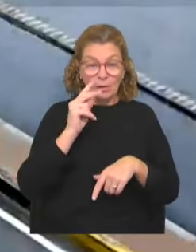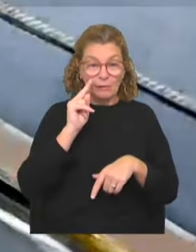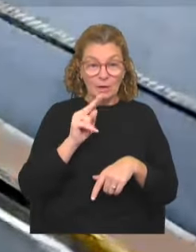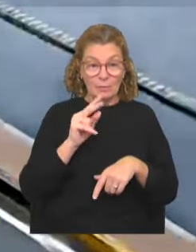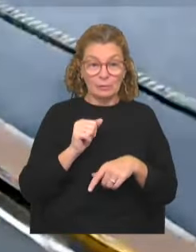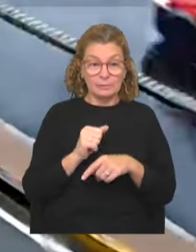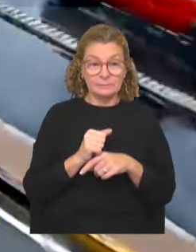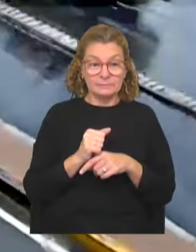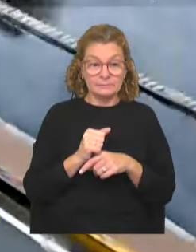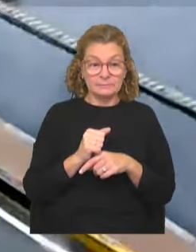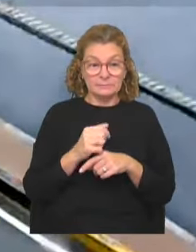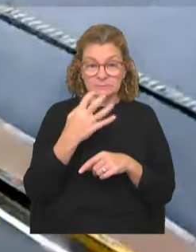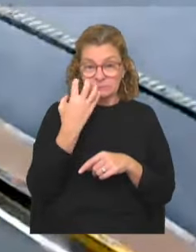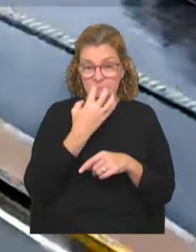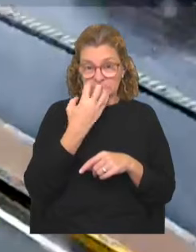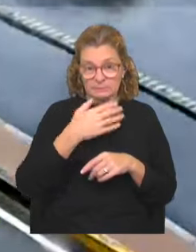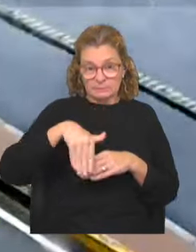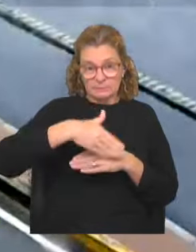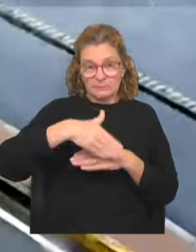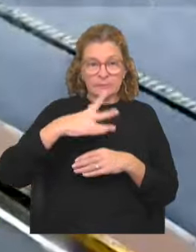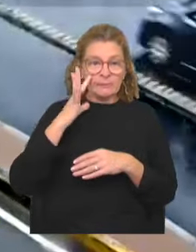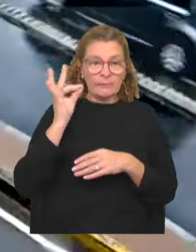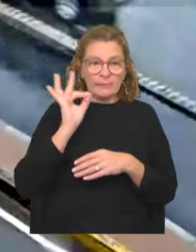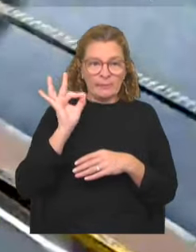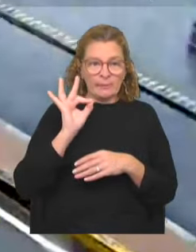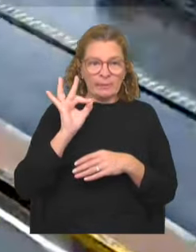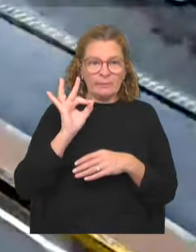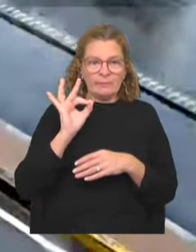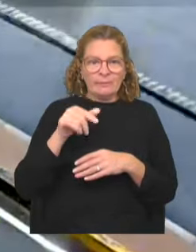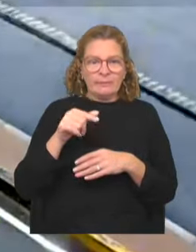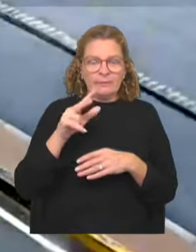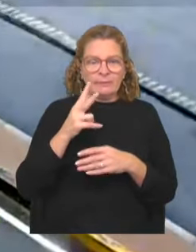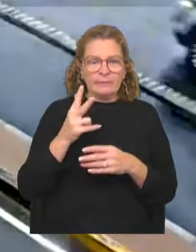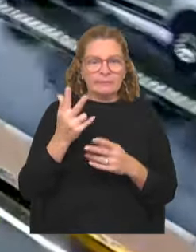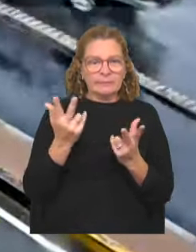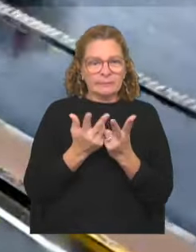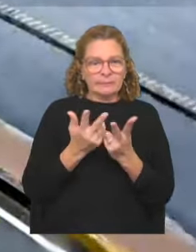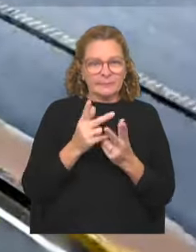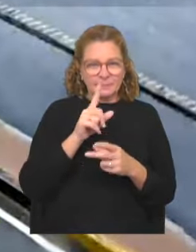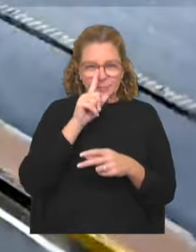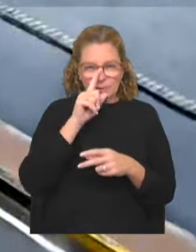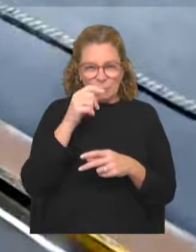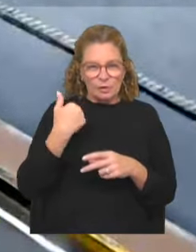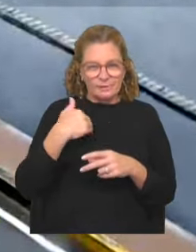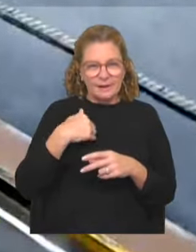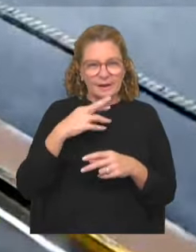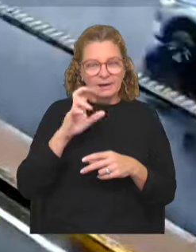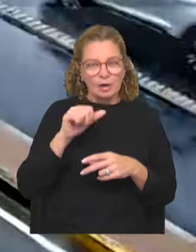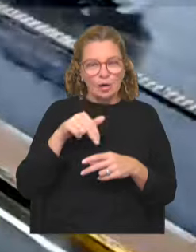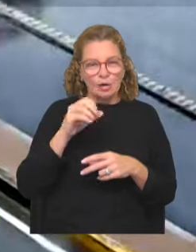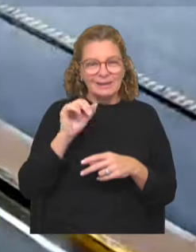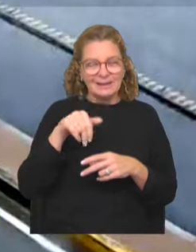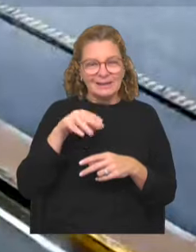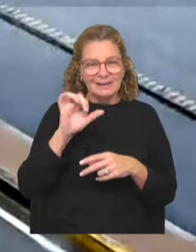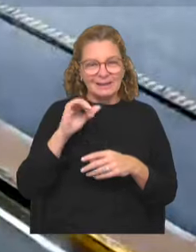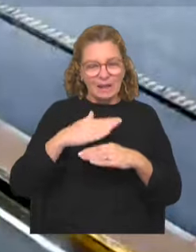vemos. Está horrible la calle. Tengan cuidado. En 33, entre Buenos Aires y Reconquista, hasta las 5 de la tarde hay